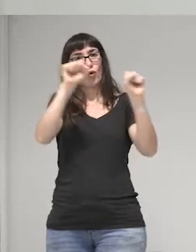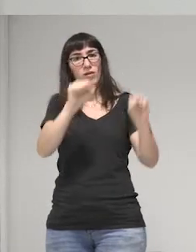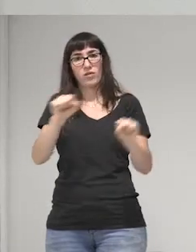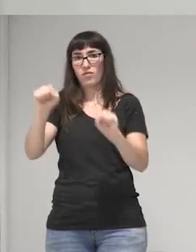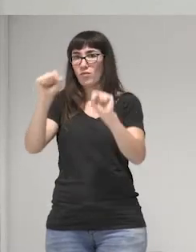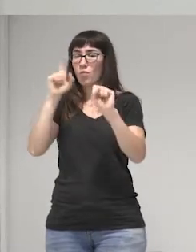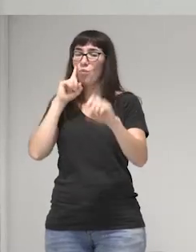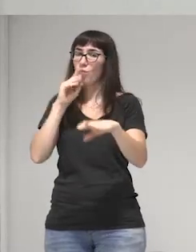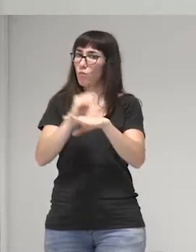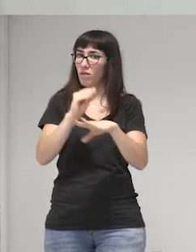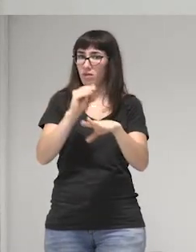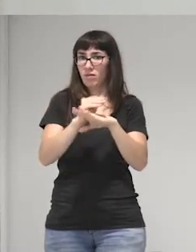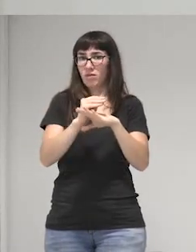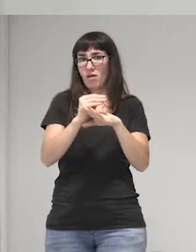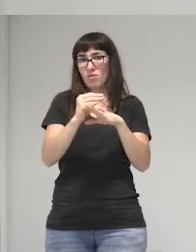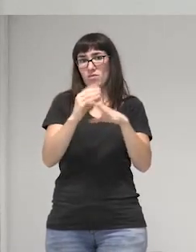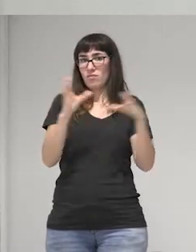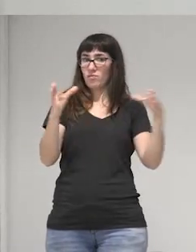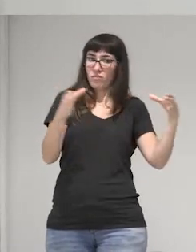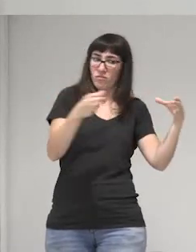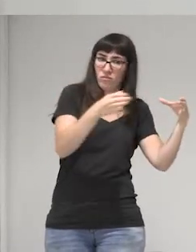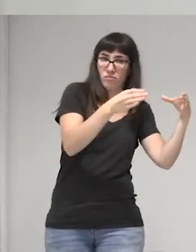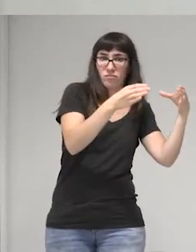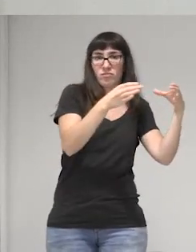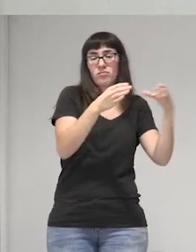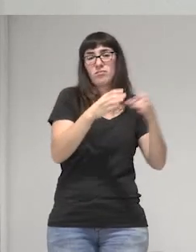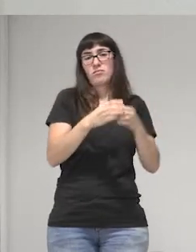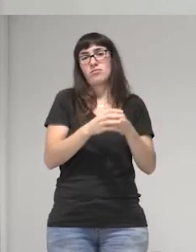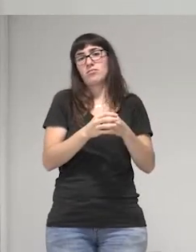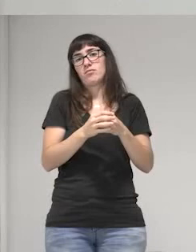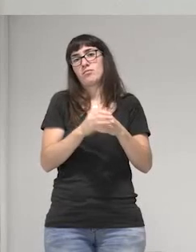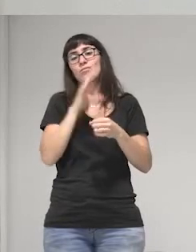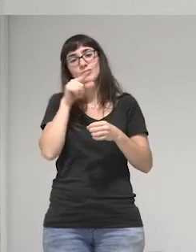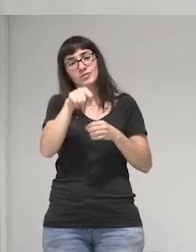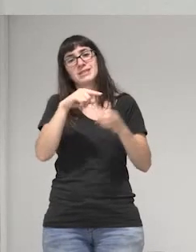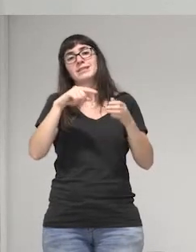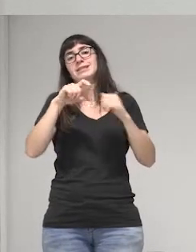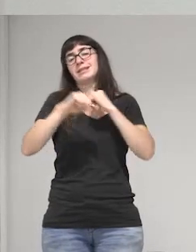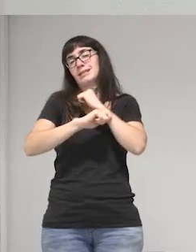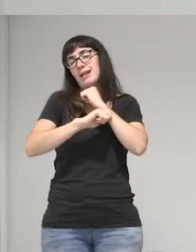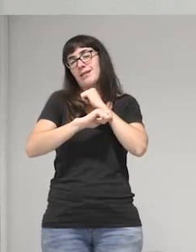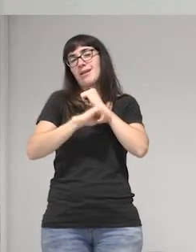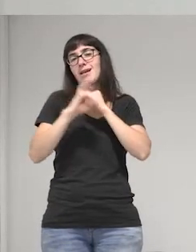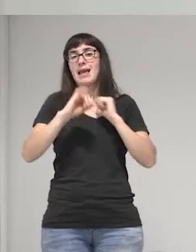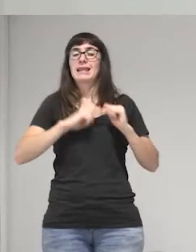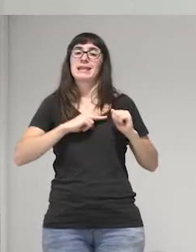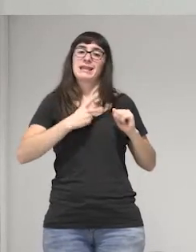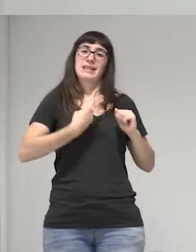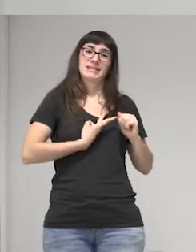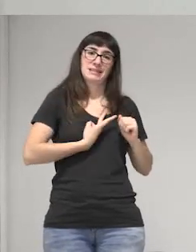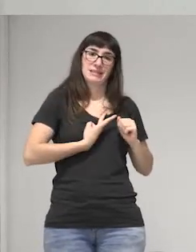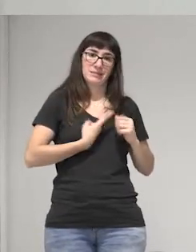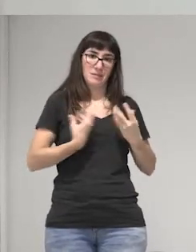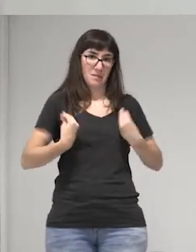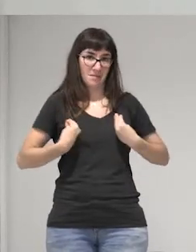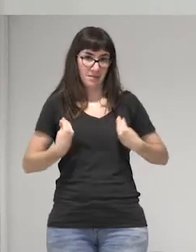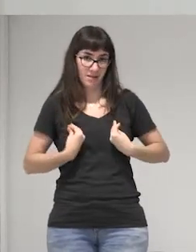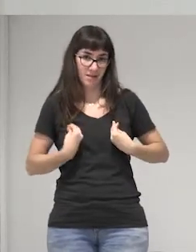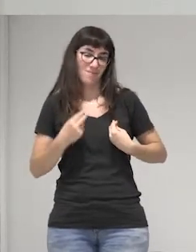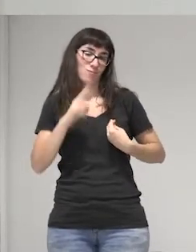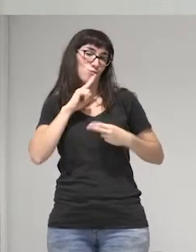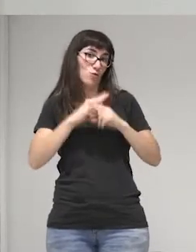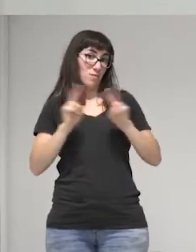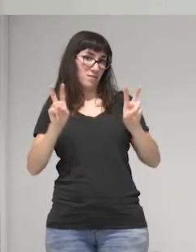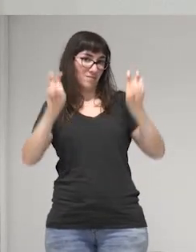manera muchísimo más integral y en esta también tenemos una estrategia que se llama Transvivir que lo que